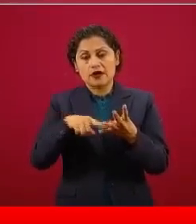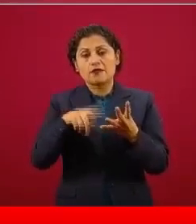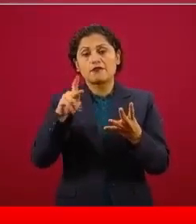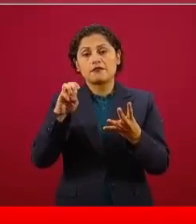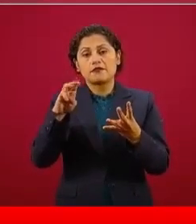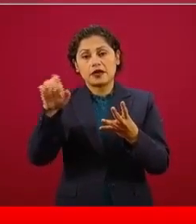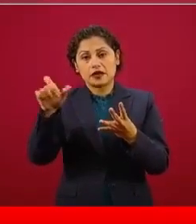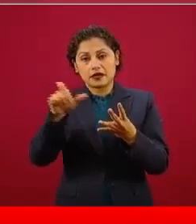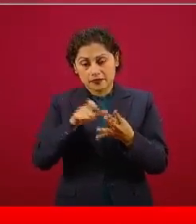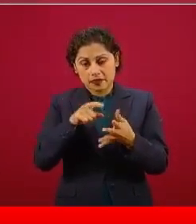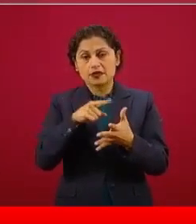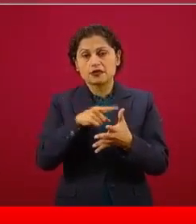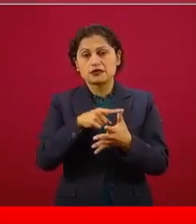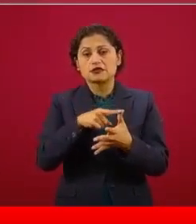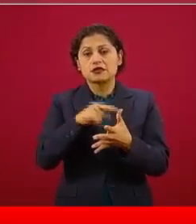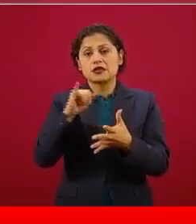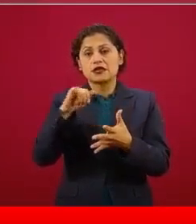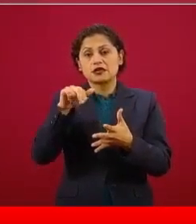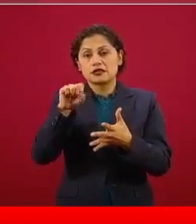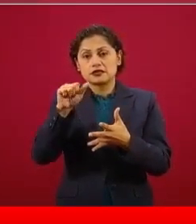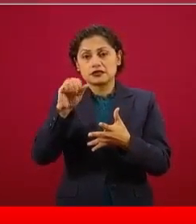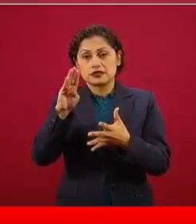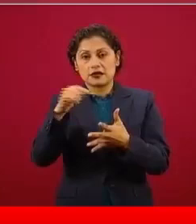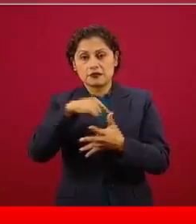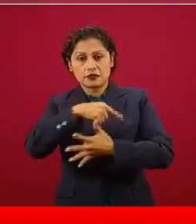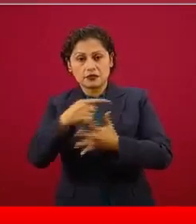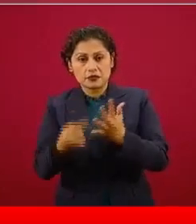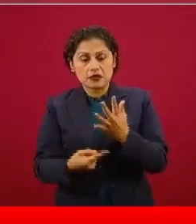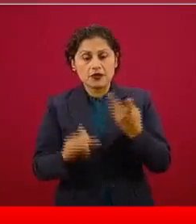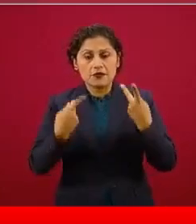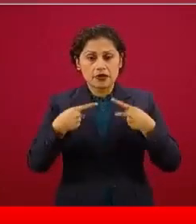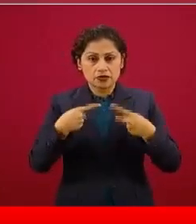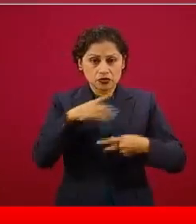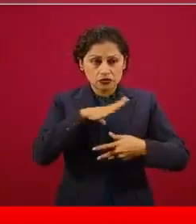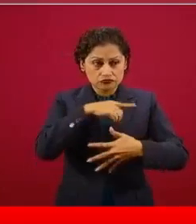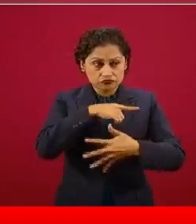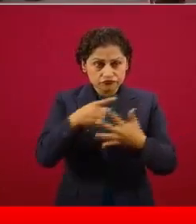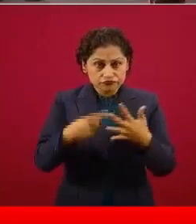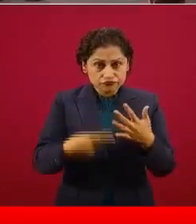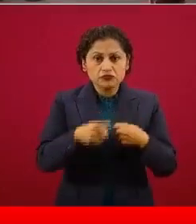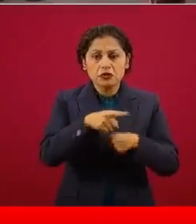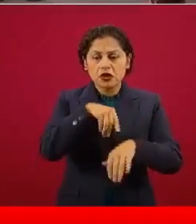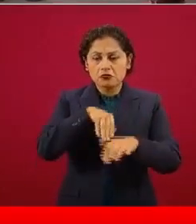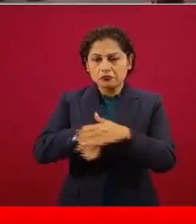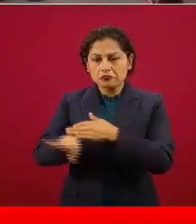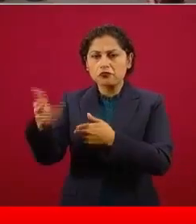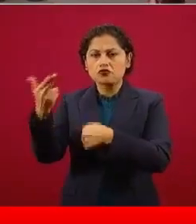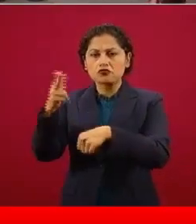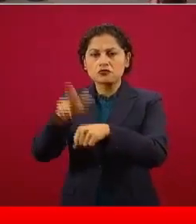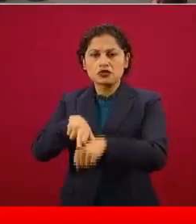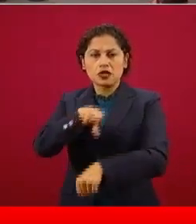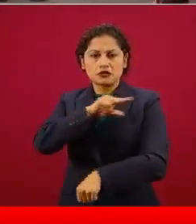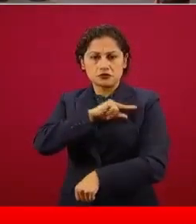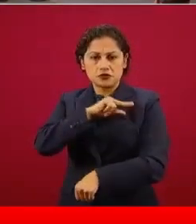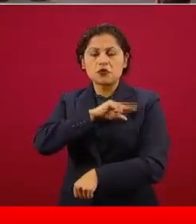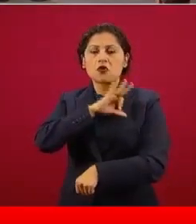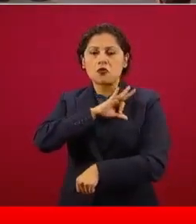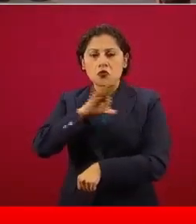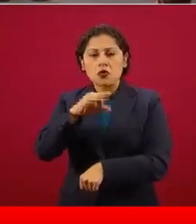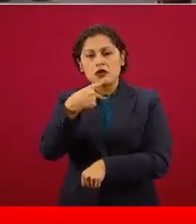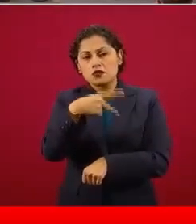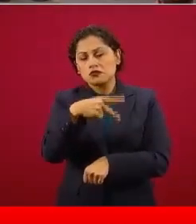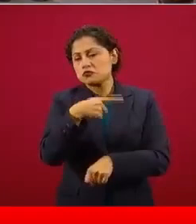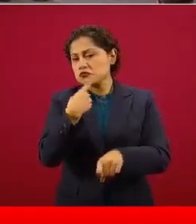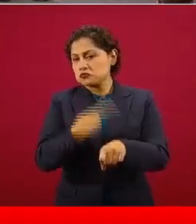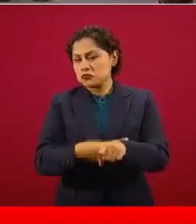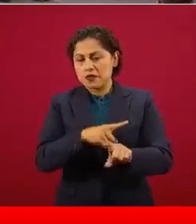beneficiarios del Insabi, para que puedan tener atención médica en hospitales privados para ciertos padecimientos, apéndices,